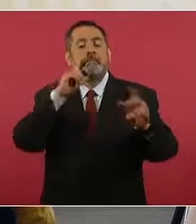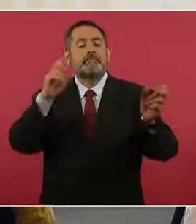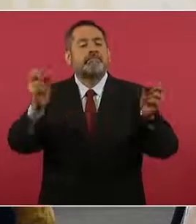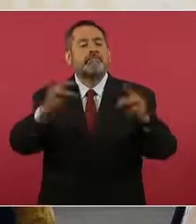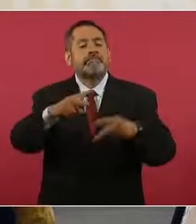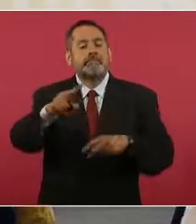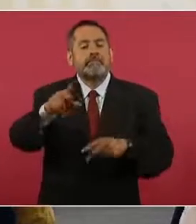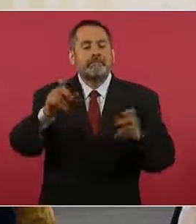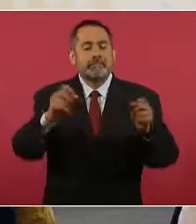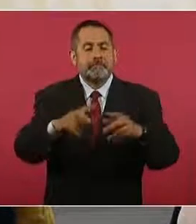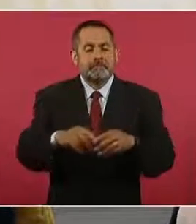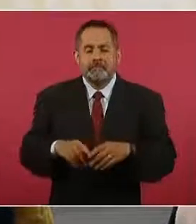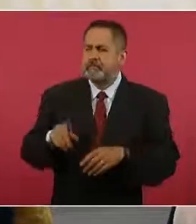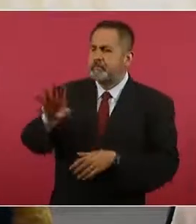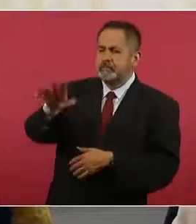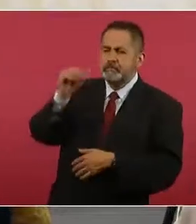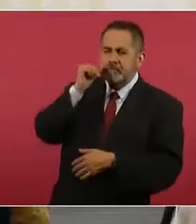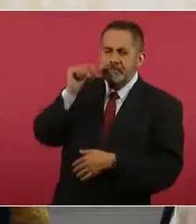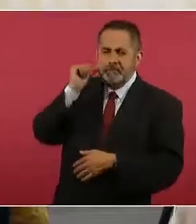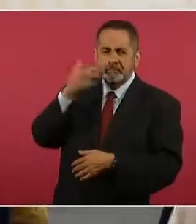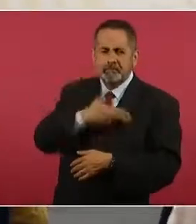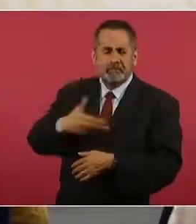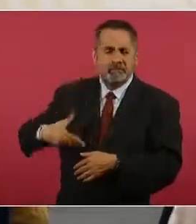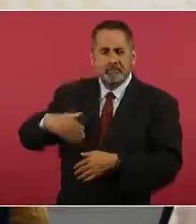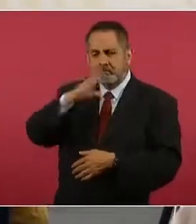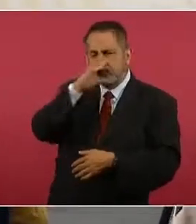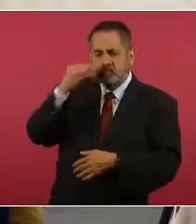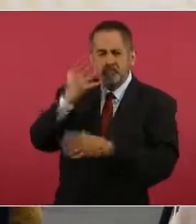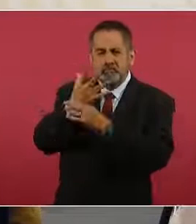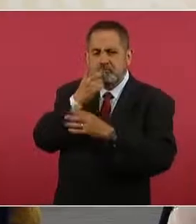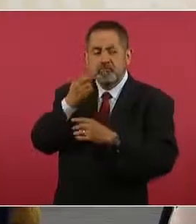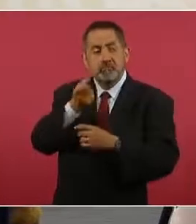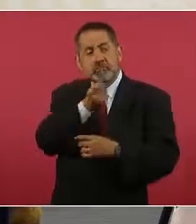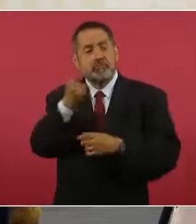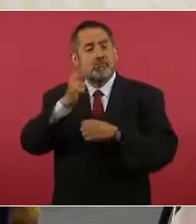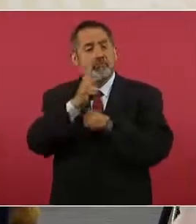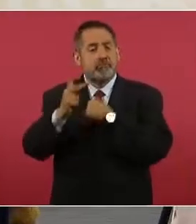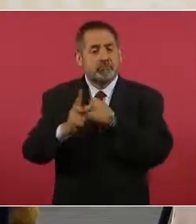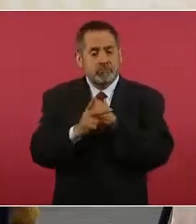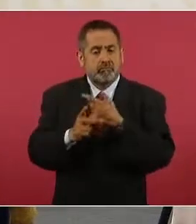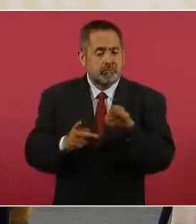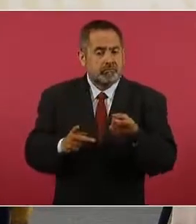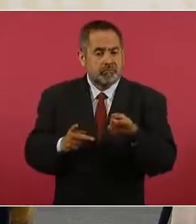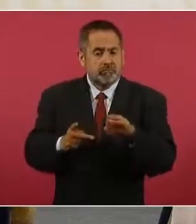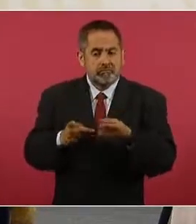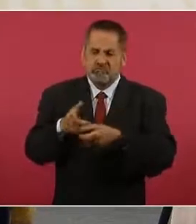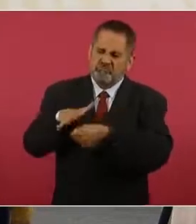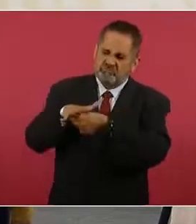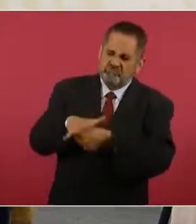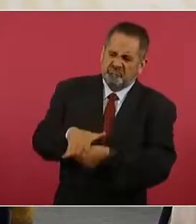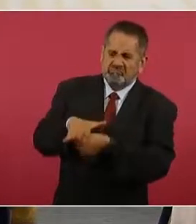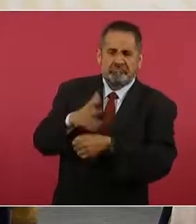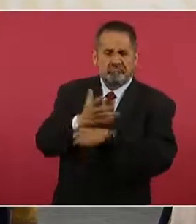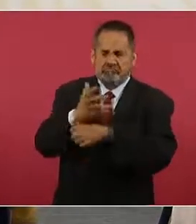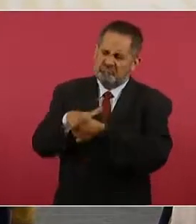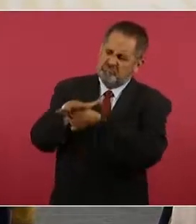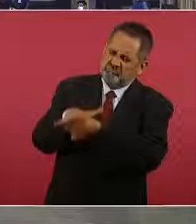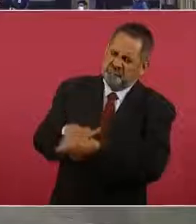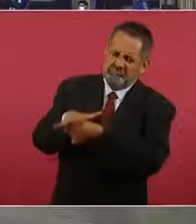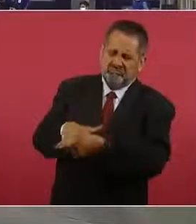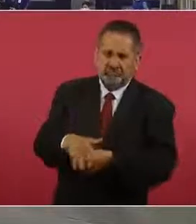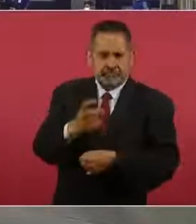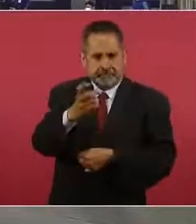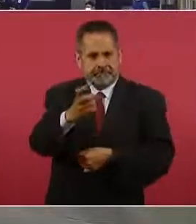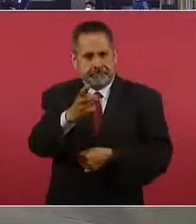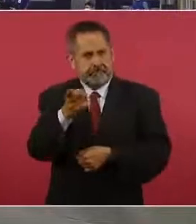entonces. Nada más. Ayer el presidente de Cuba mencionaba que algunos países han sufrido presiones de Estados Unidos a